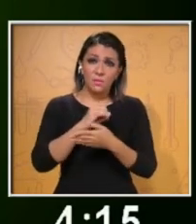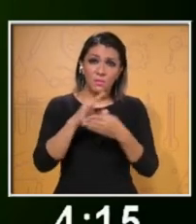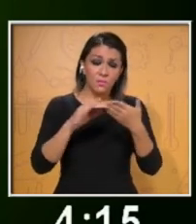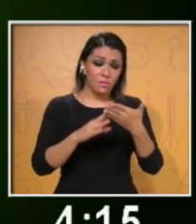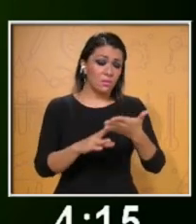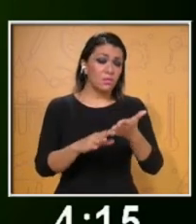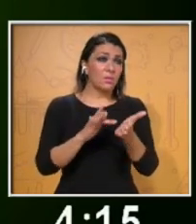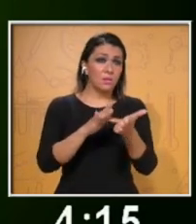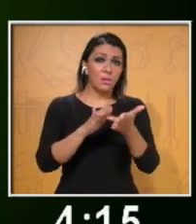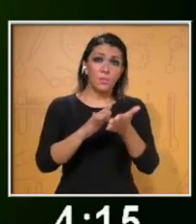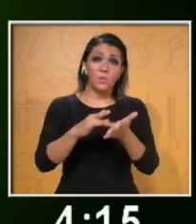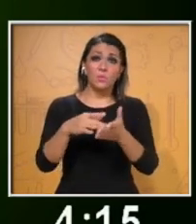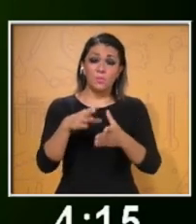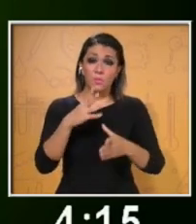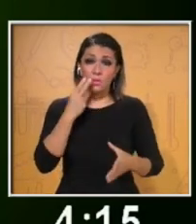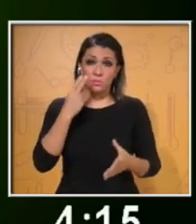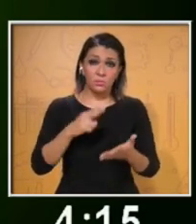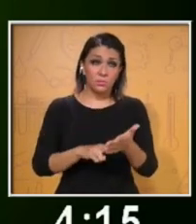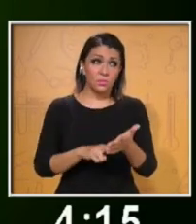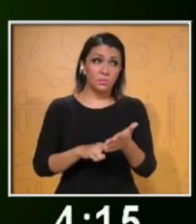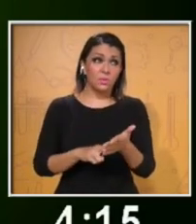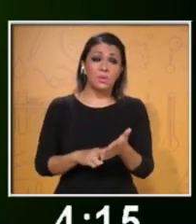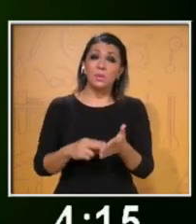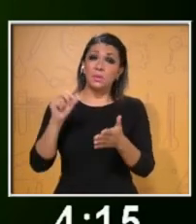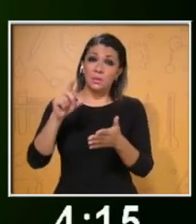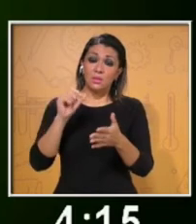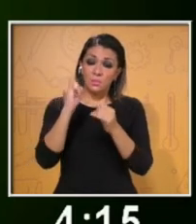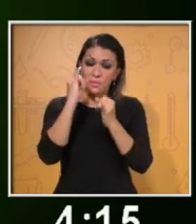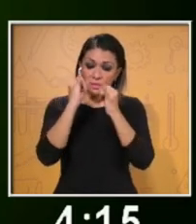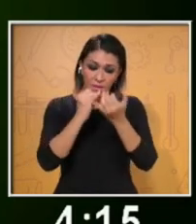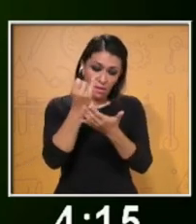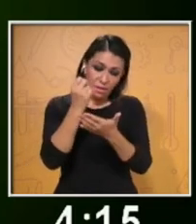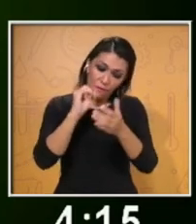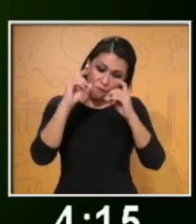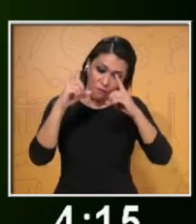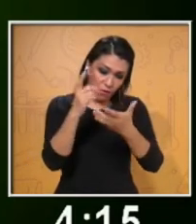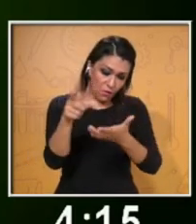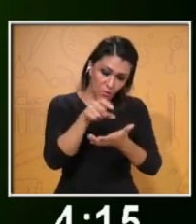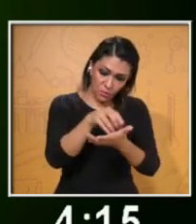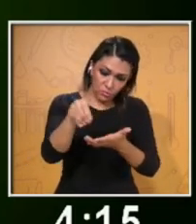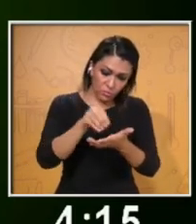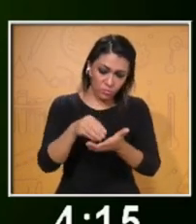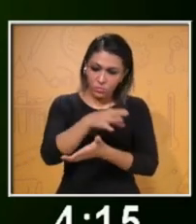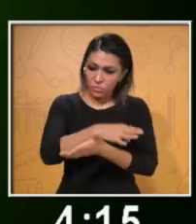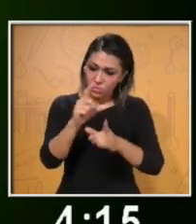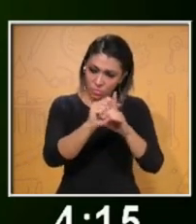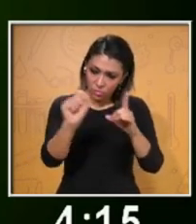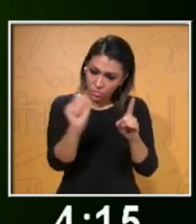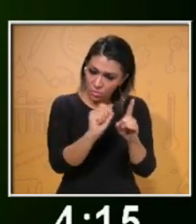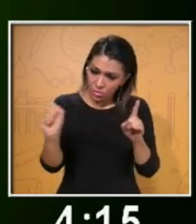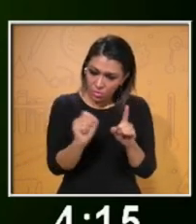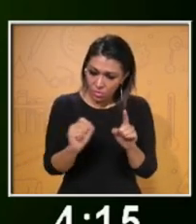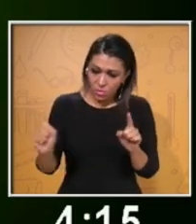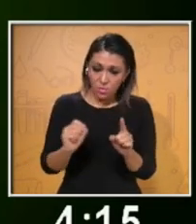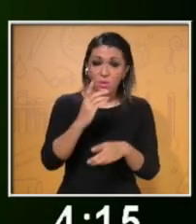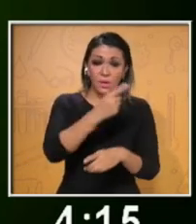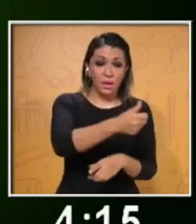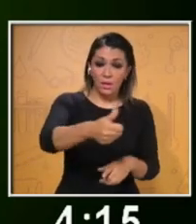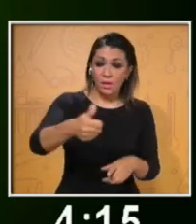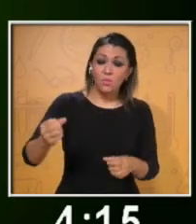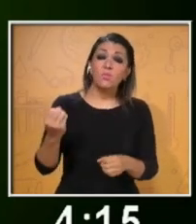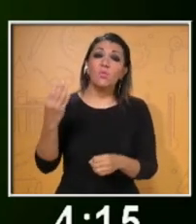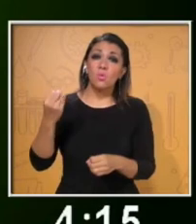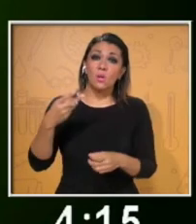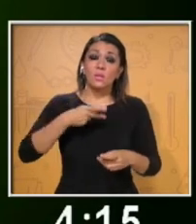apoyos y luego nos mandamos fotos para ver cómo vamos? Sí, también hay que hacer un guión y así también vemos cuánto tiempo va a exponer cada uno.